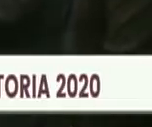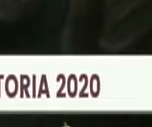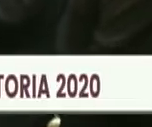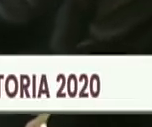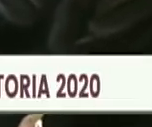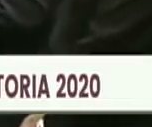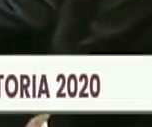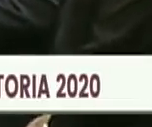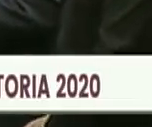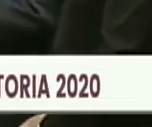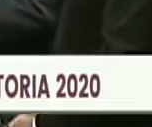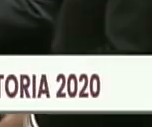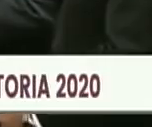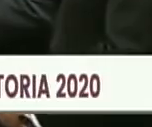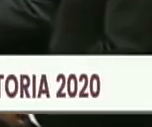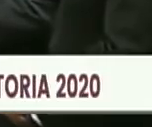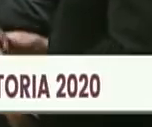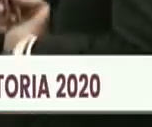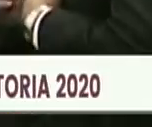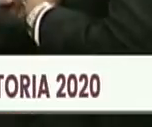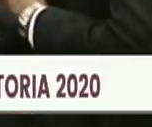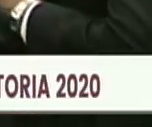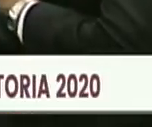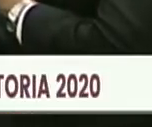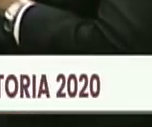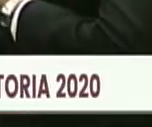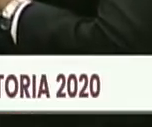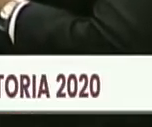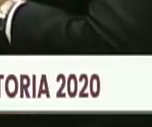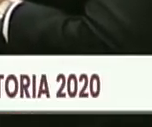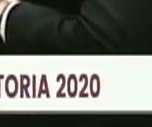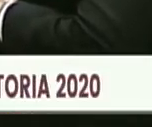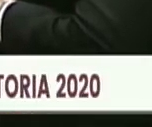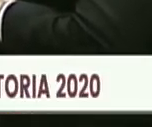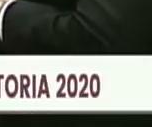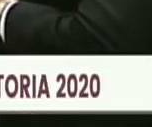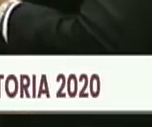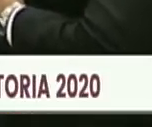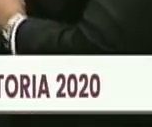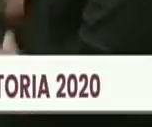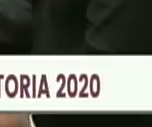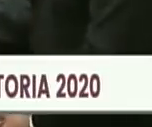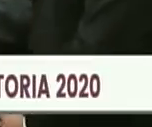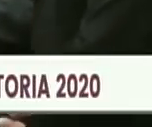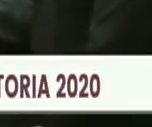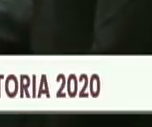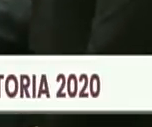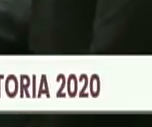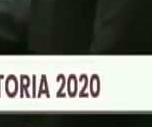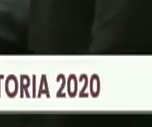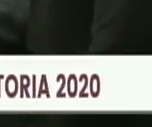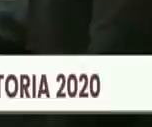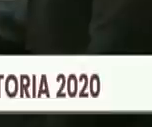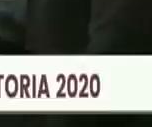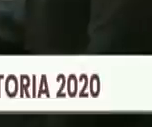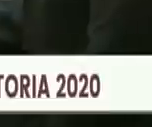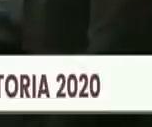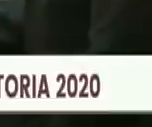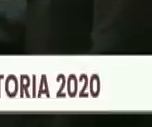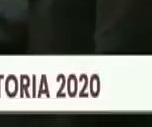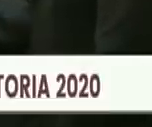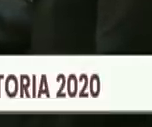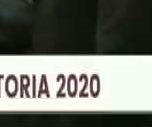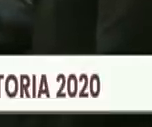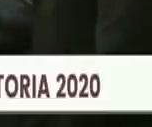Recibe entonces el premio de manos del presidente constitucional de la República Bolivariana